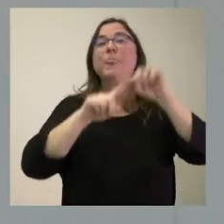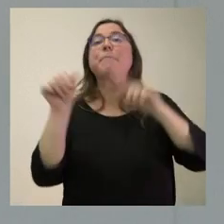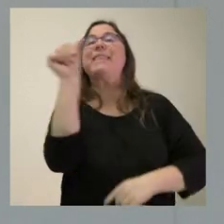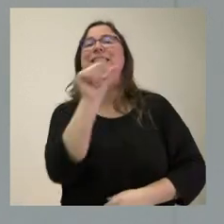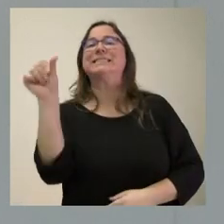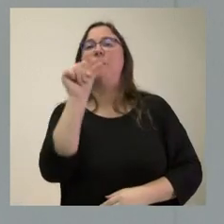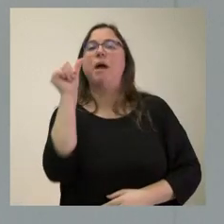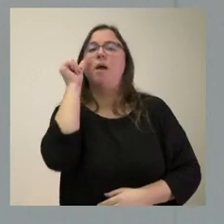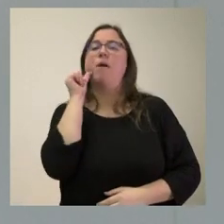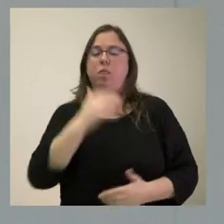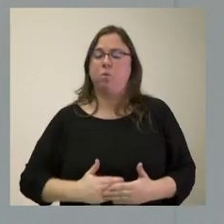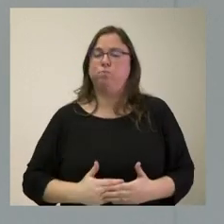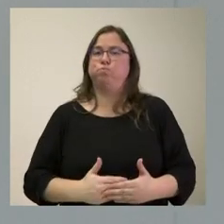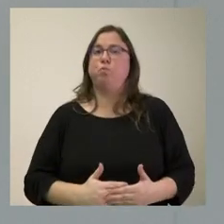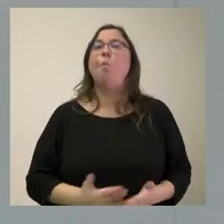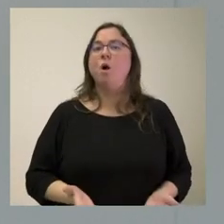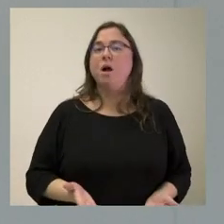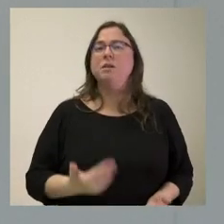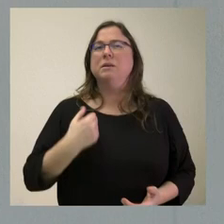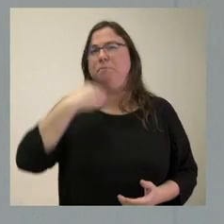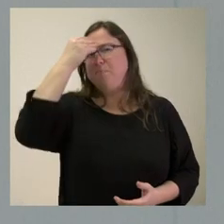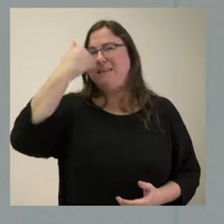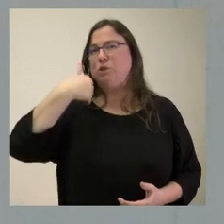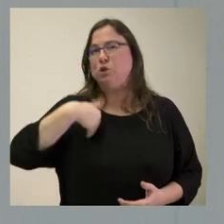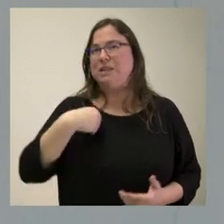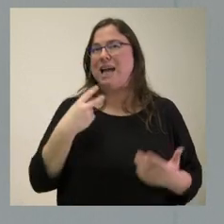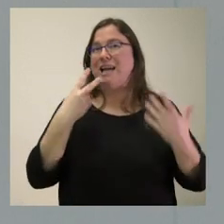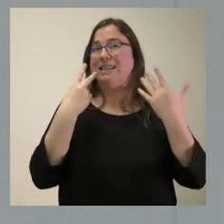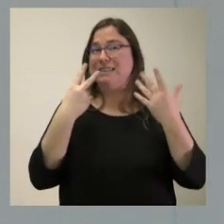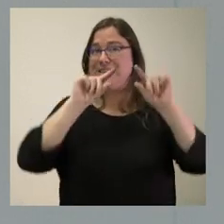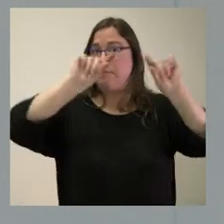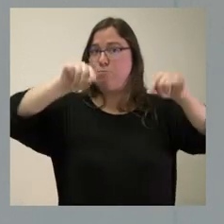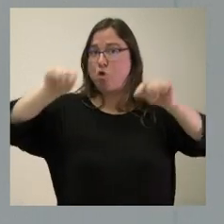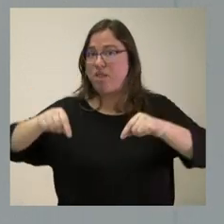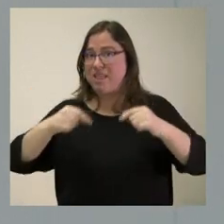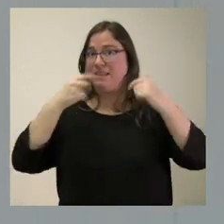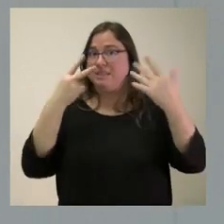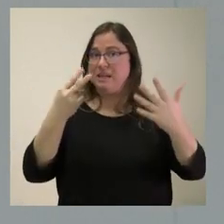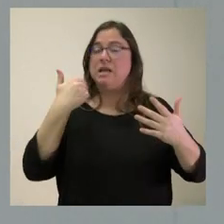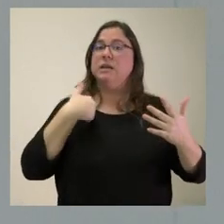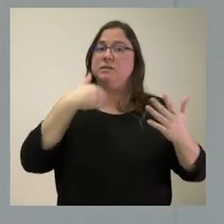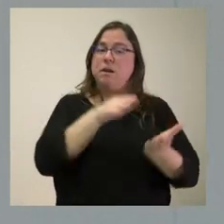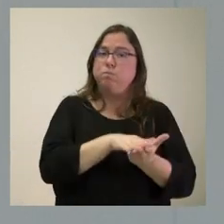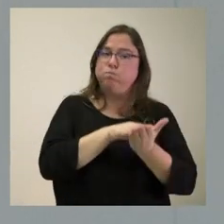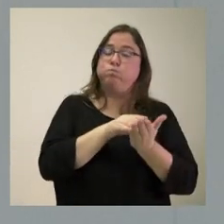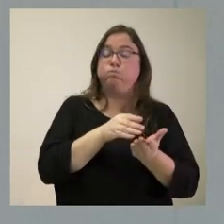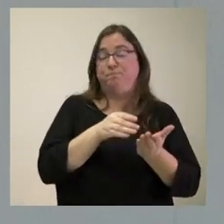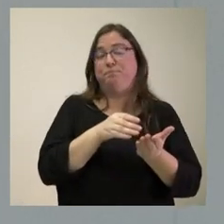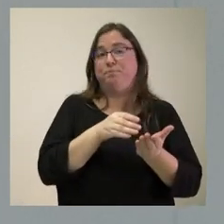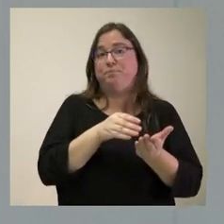pues creo que ya son siete las provincias de Castilla y León donde hemos podido dotar estas